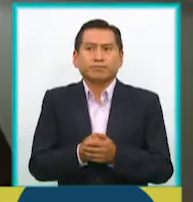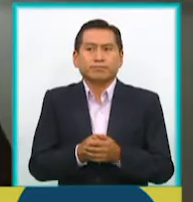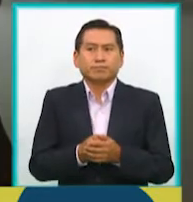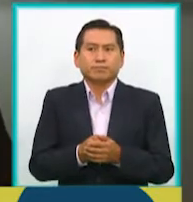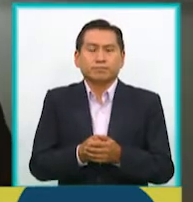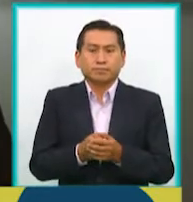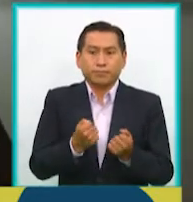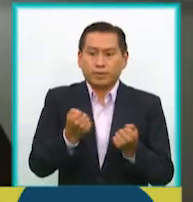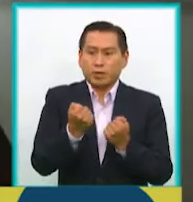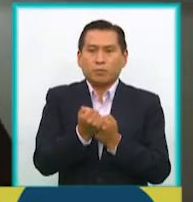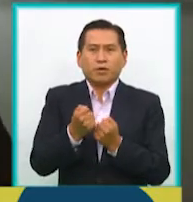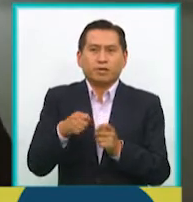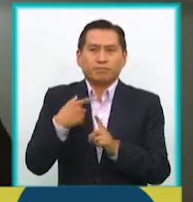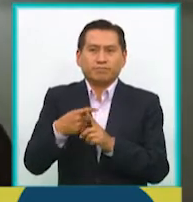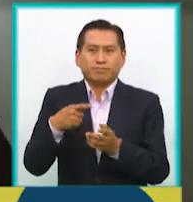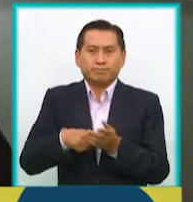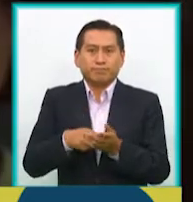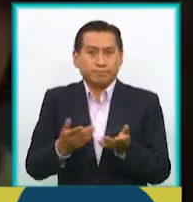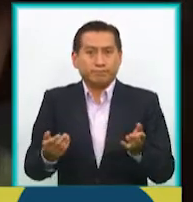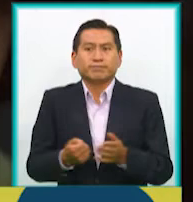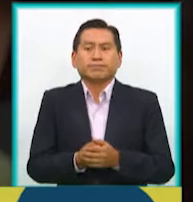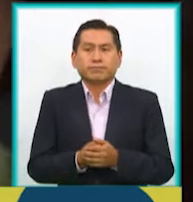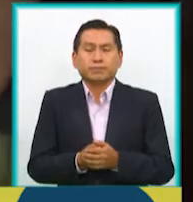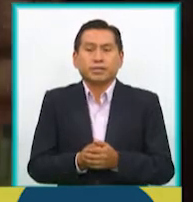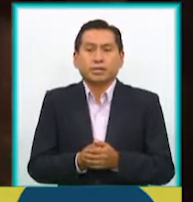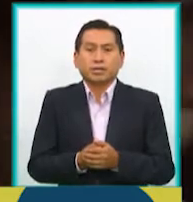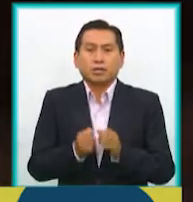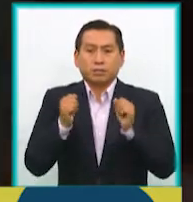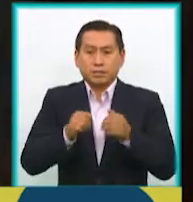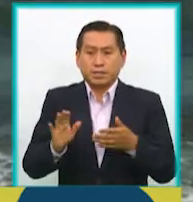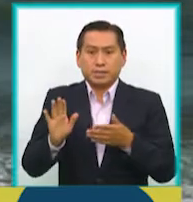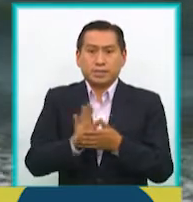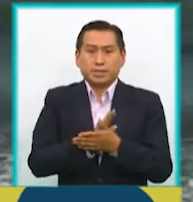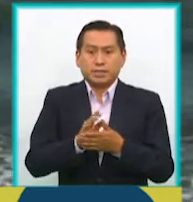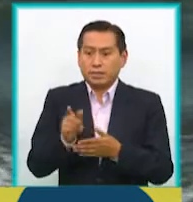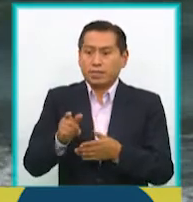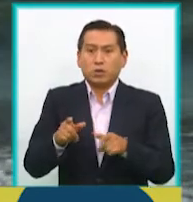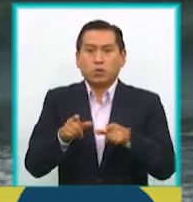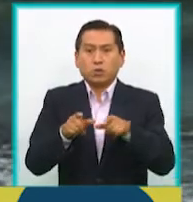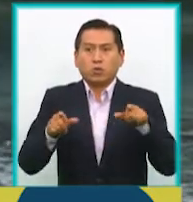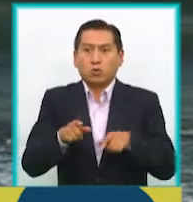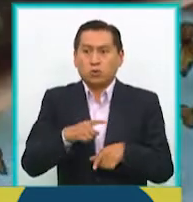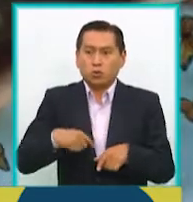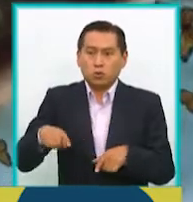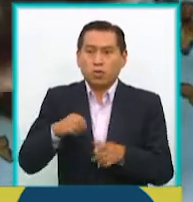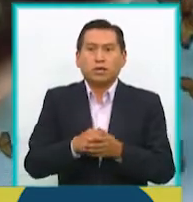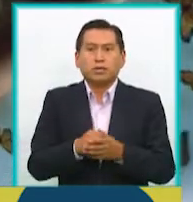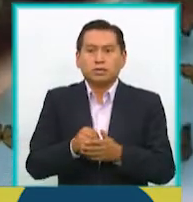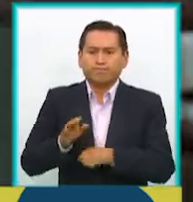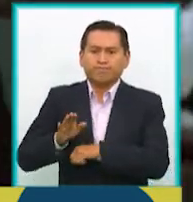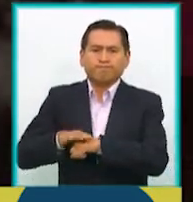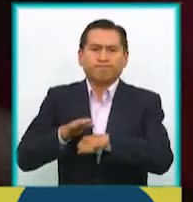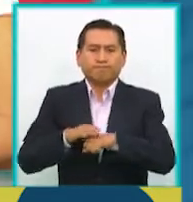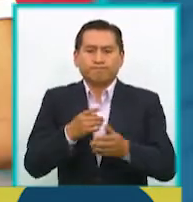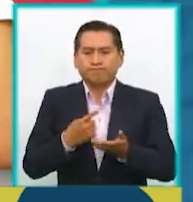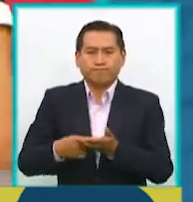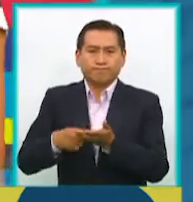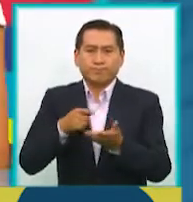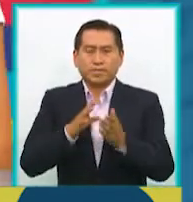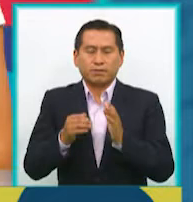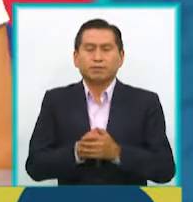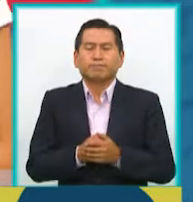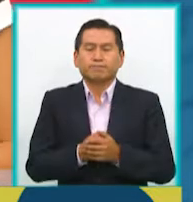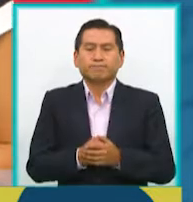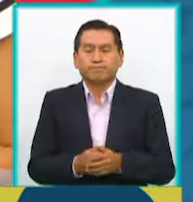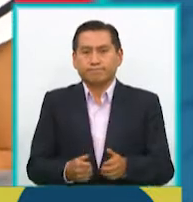aportar de alguna forma en ese sentido, para que el cine sea un espacio de reflexión y de discusión. Genial.